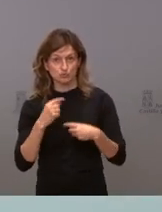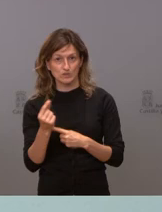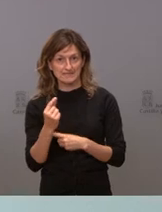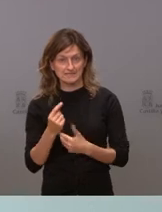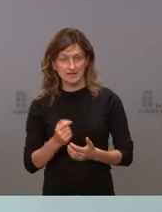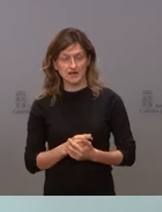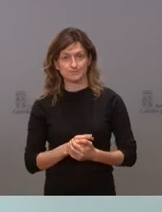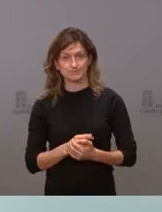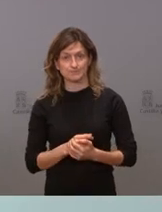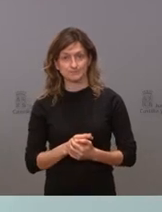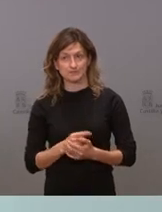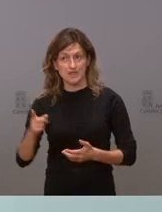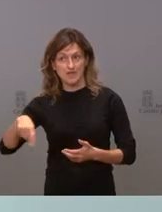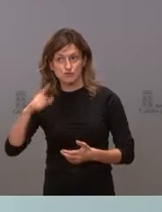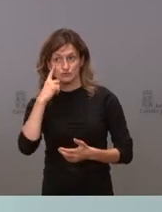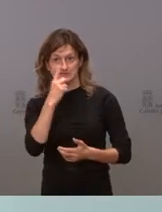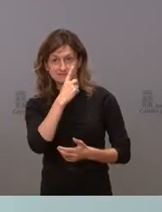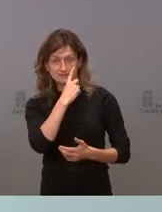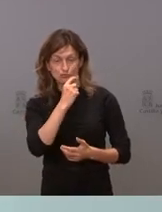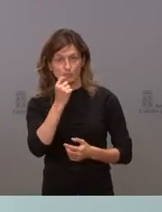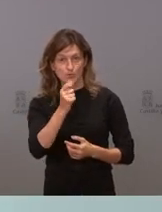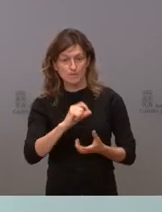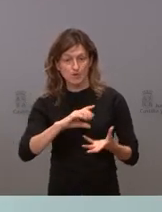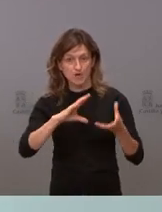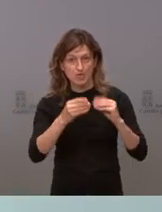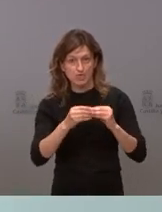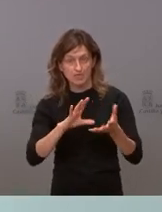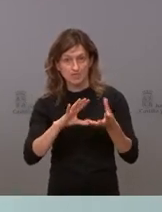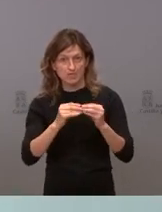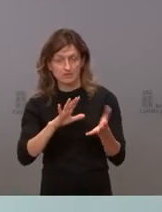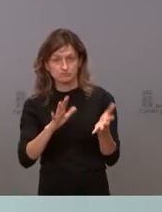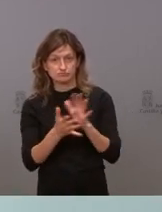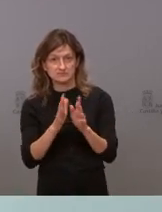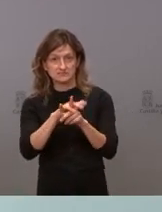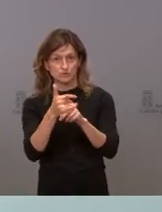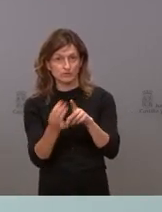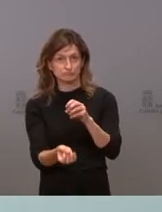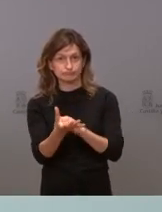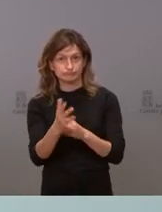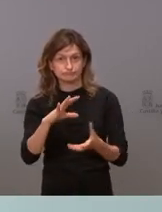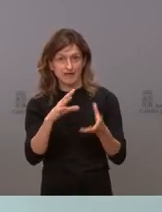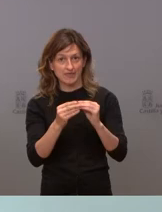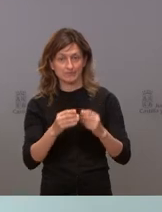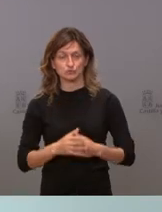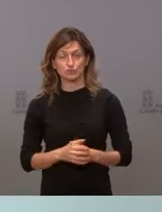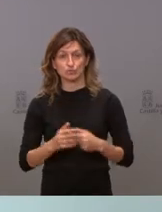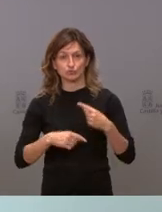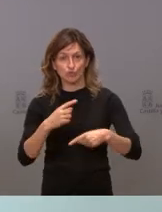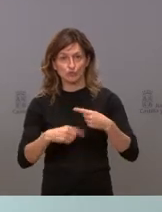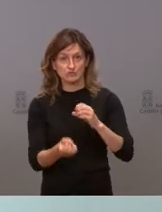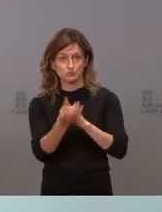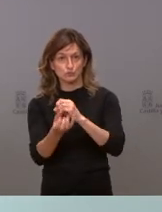Ustedes son testigos de cómo nos vamos adaptando a las circunstancias que van surgiendo en el día a día.